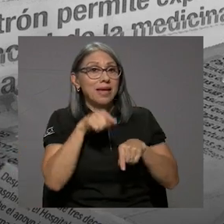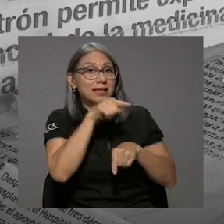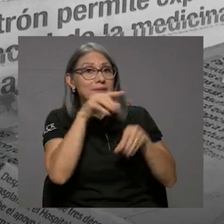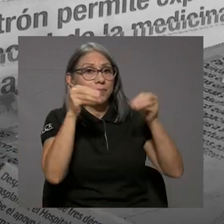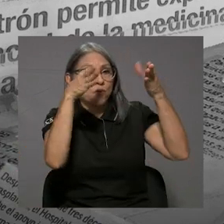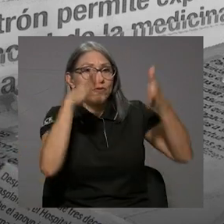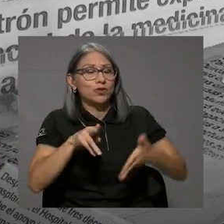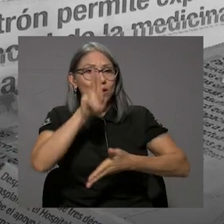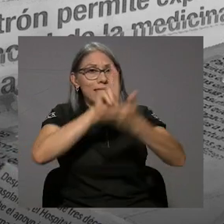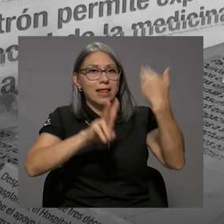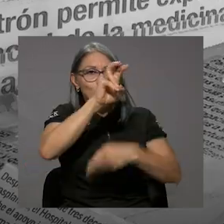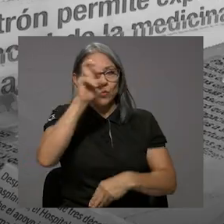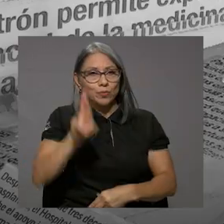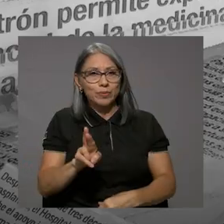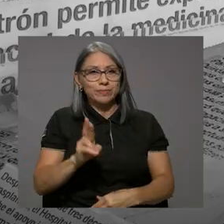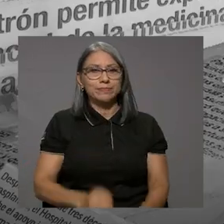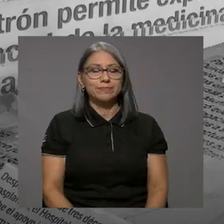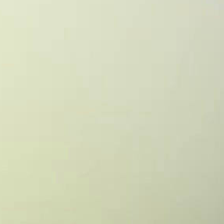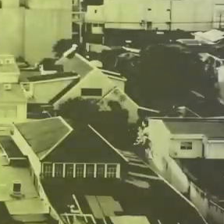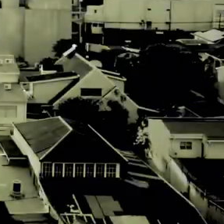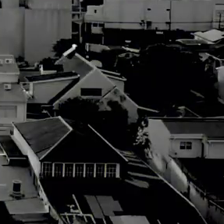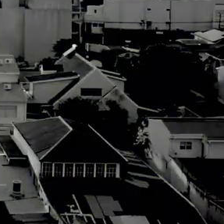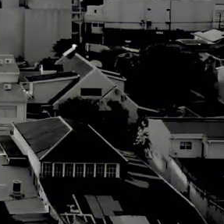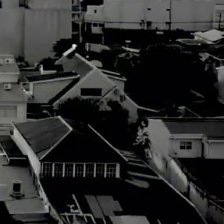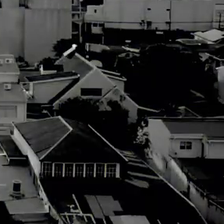académica de la Universidad de Costa Rica.